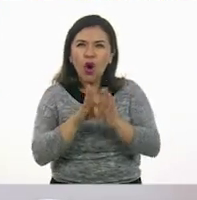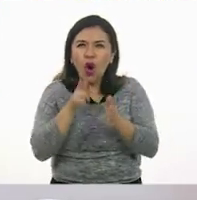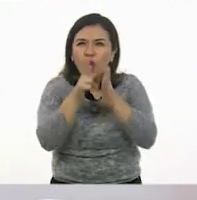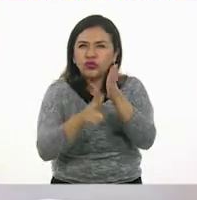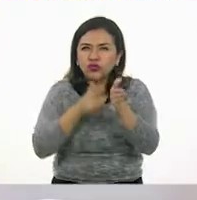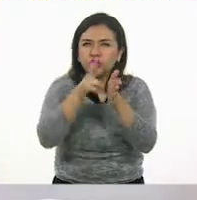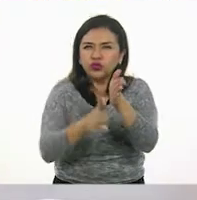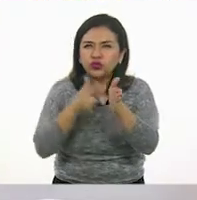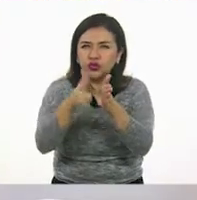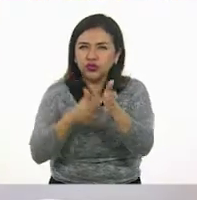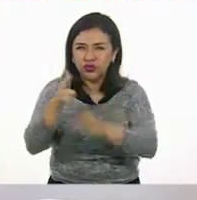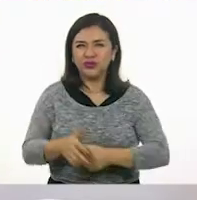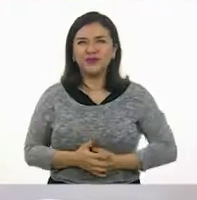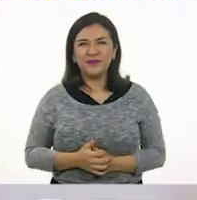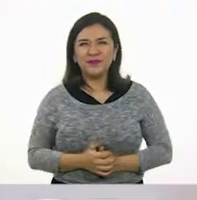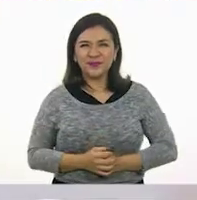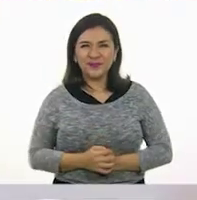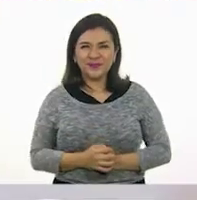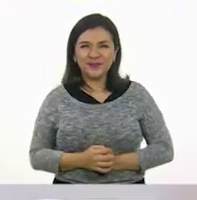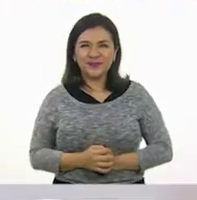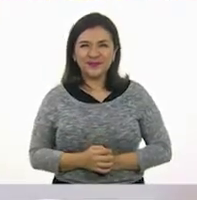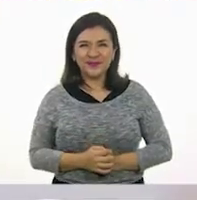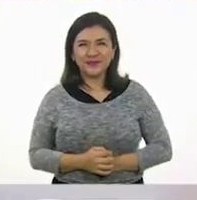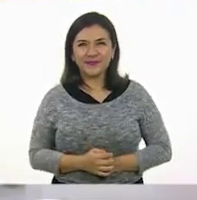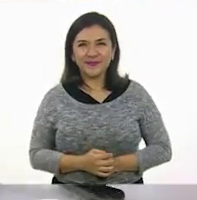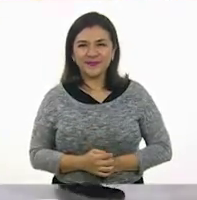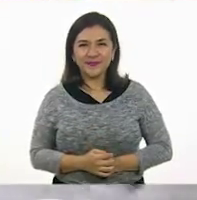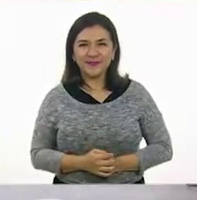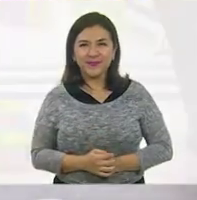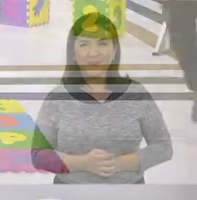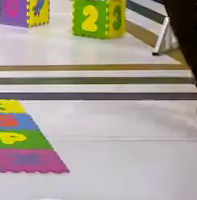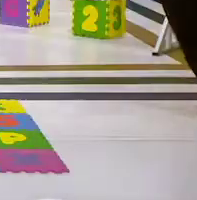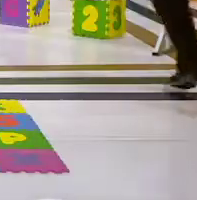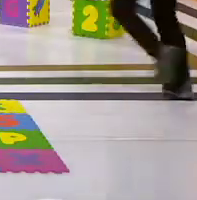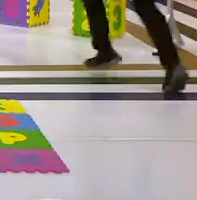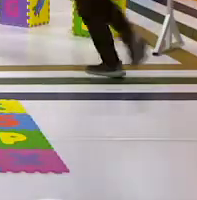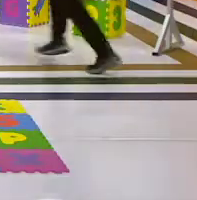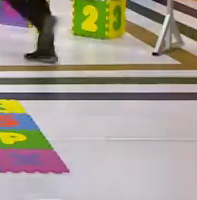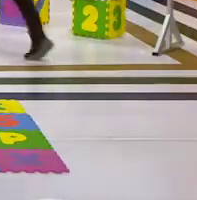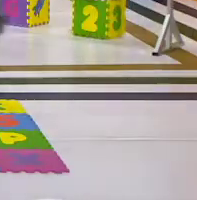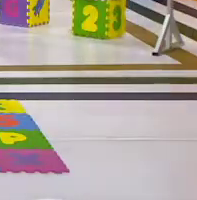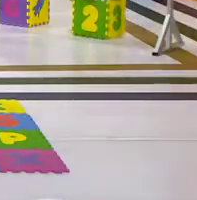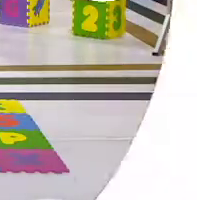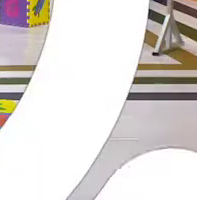tren, así que... ¡Uf, uf, uf! Yo te sigo. ¡Uf, uf,